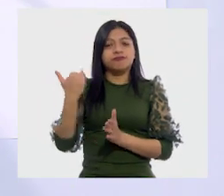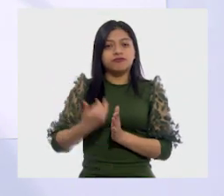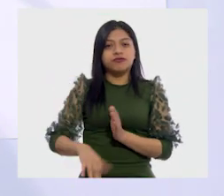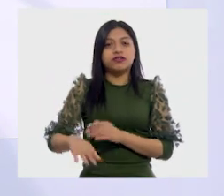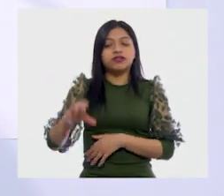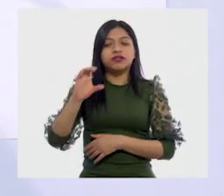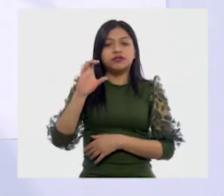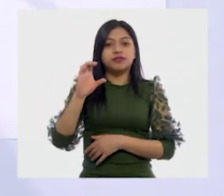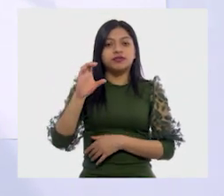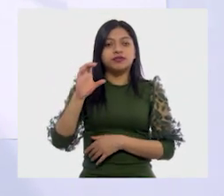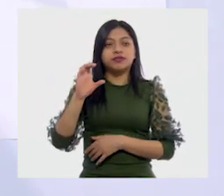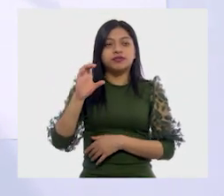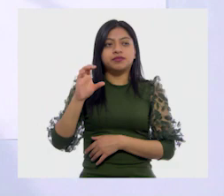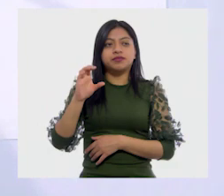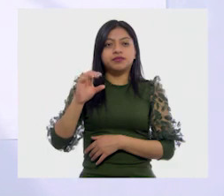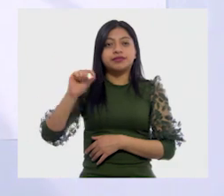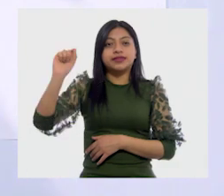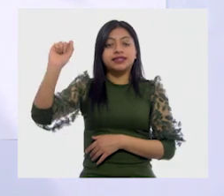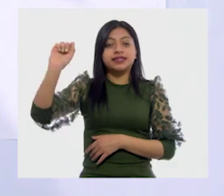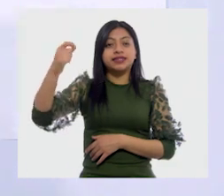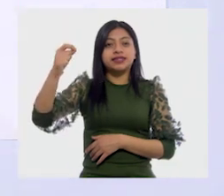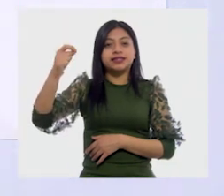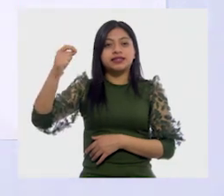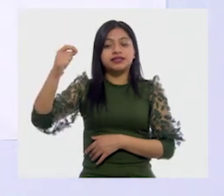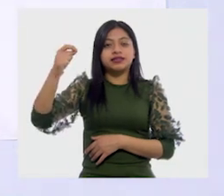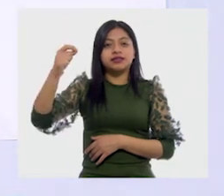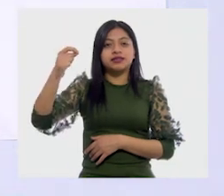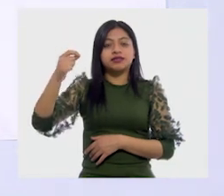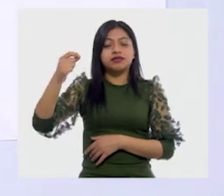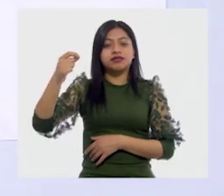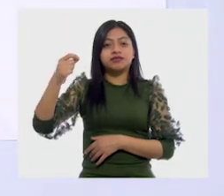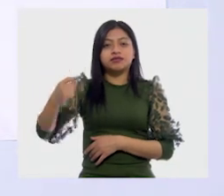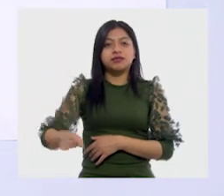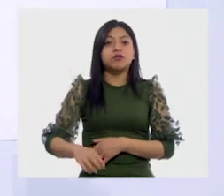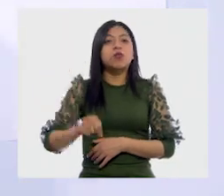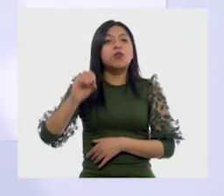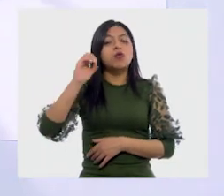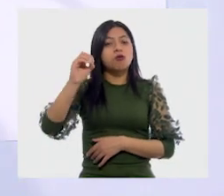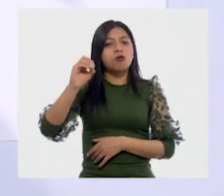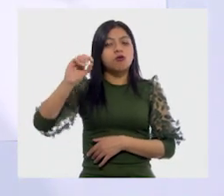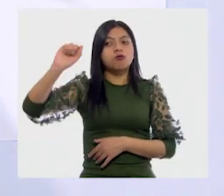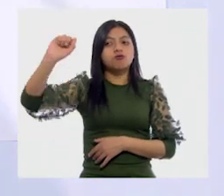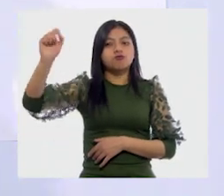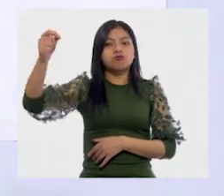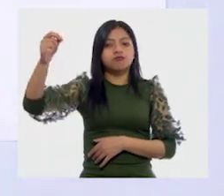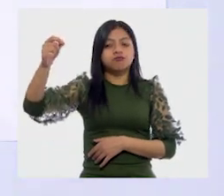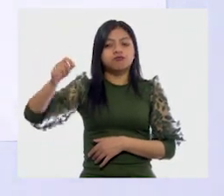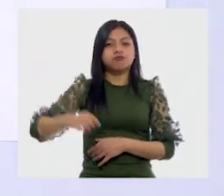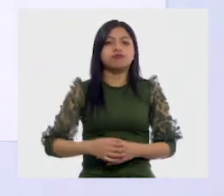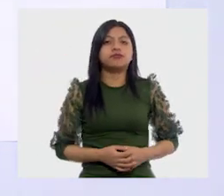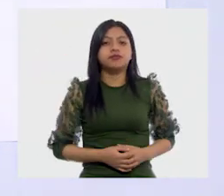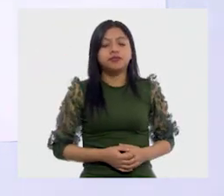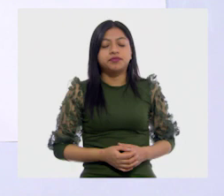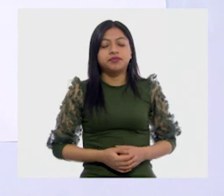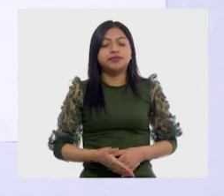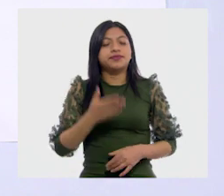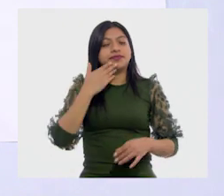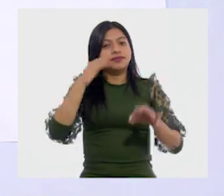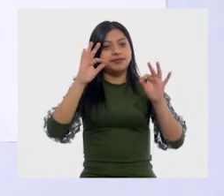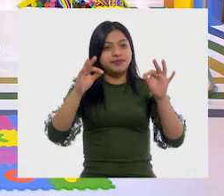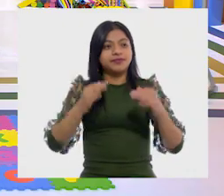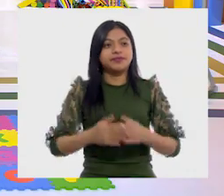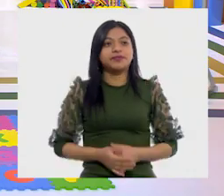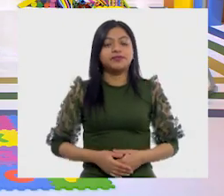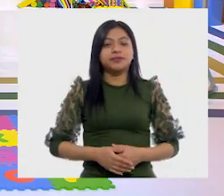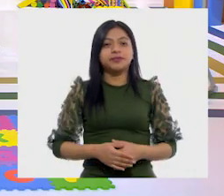la I. O una tilde. La tilde, ¿en dónde? En la O. Exactamente. Y entonces